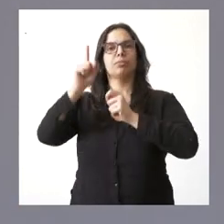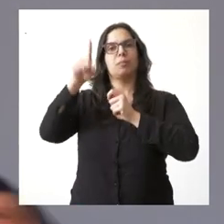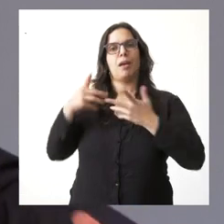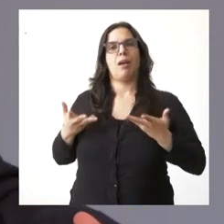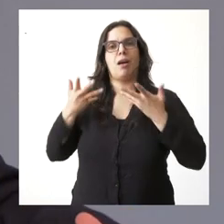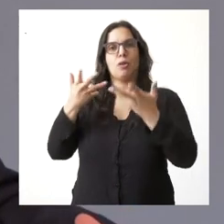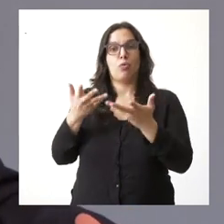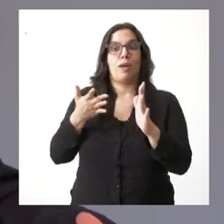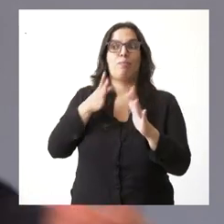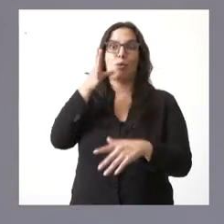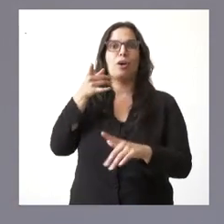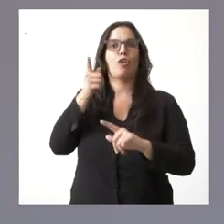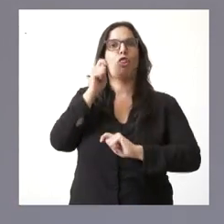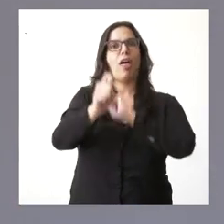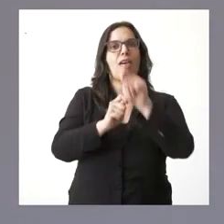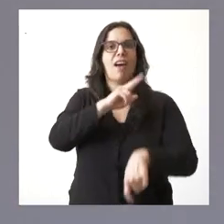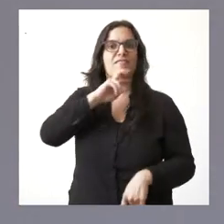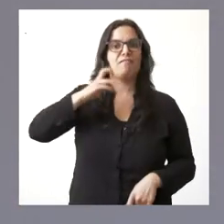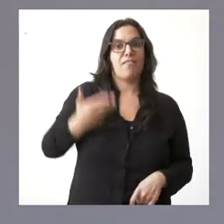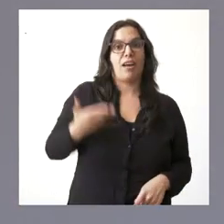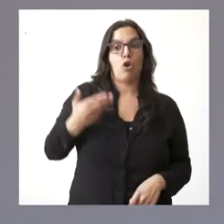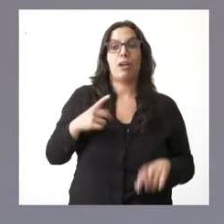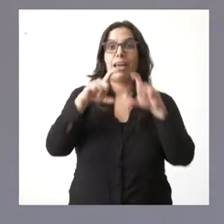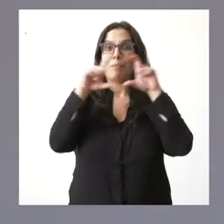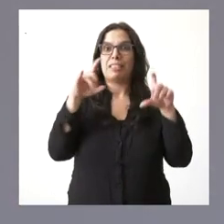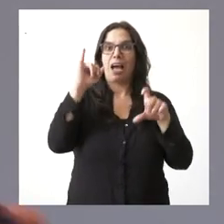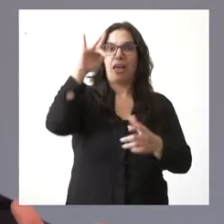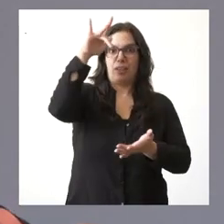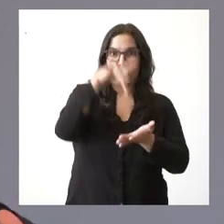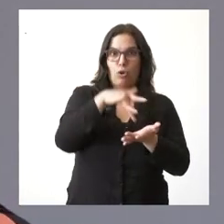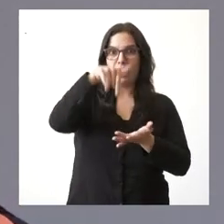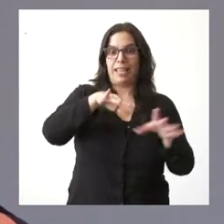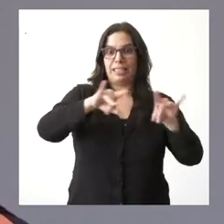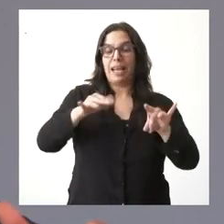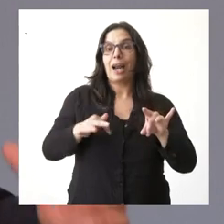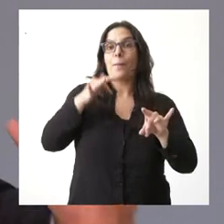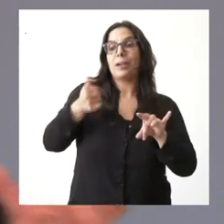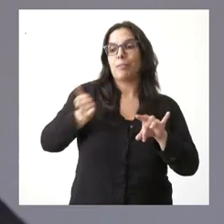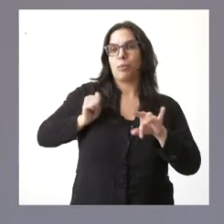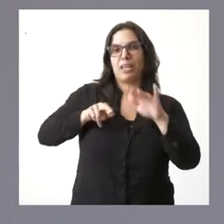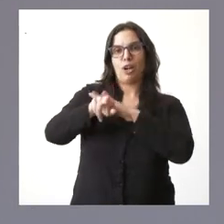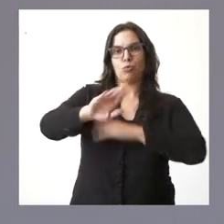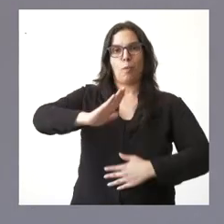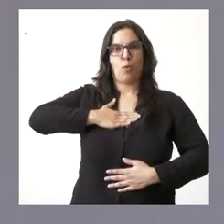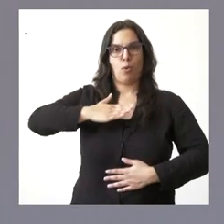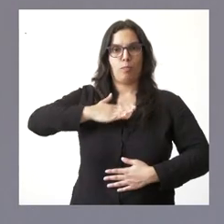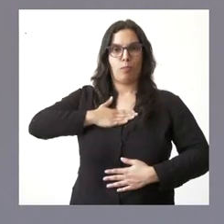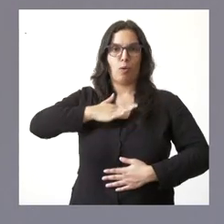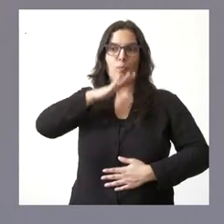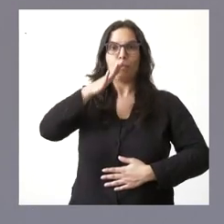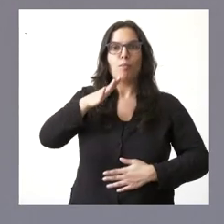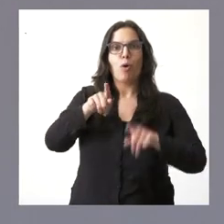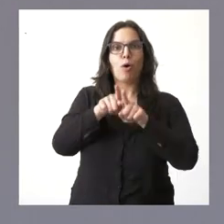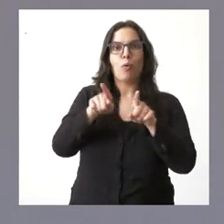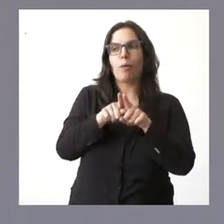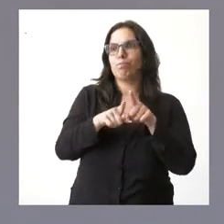configurando esa cadena de valor, no solo la empresa que se constituye, sino, lógicamente, en la medida en que tiene un efecto arrastre sobre determinados